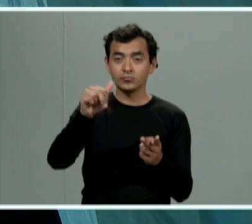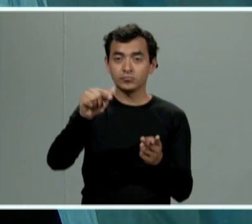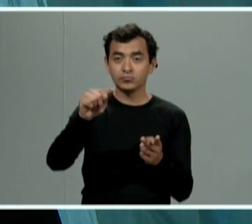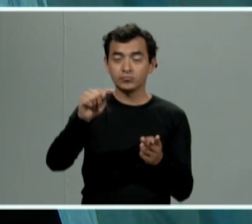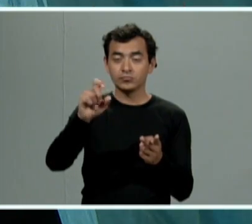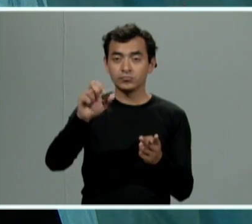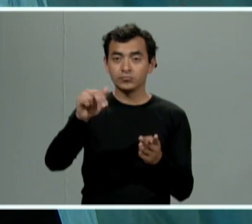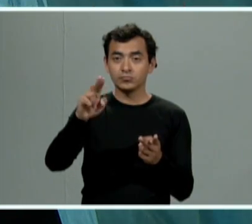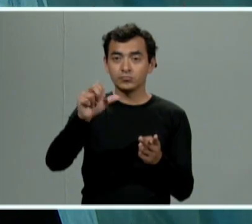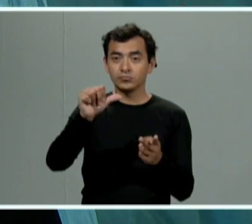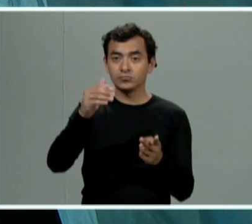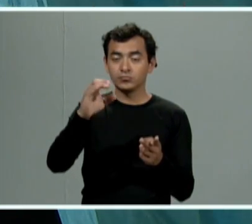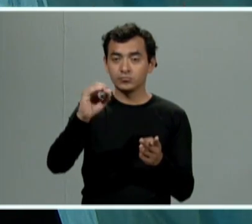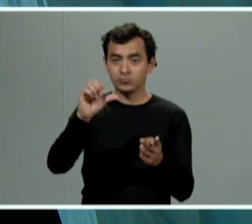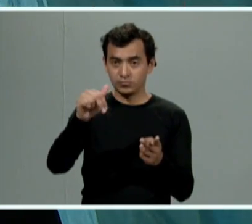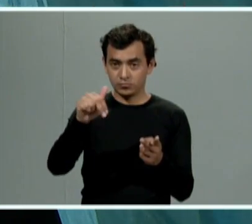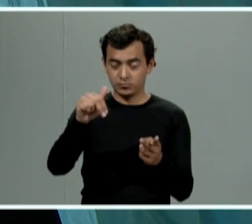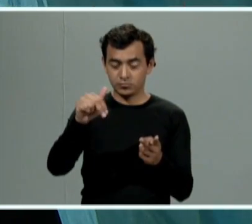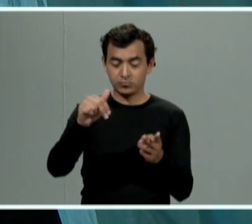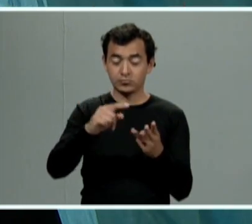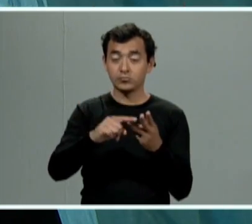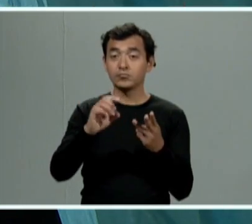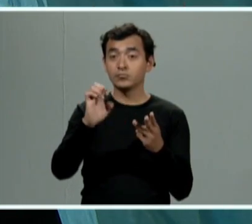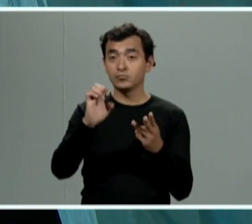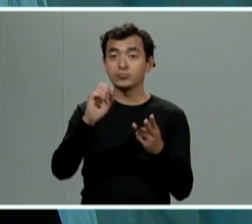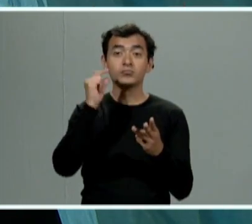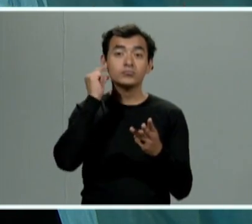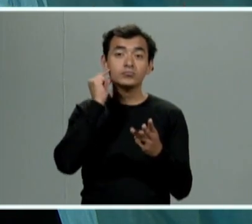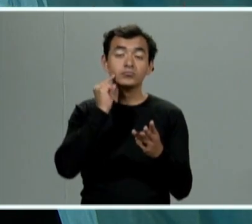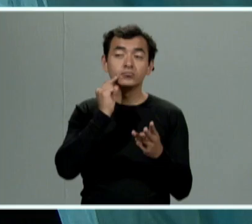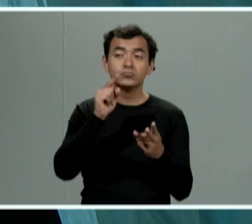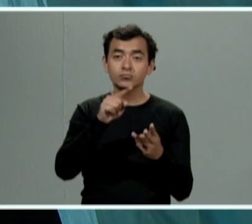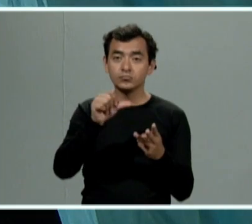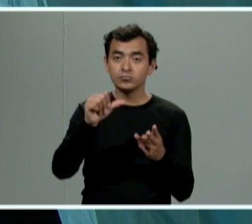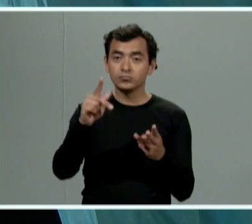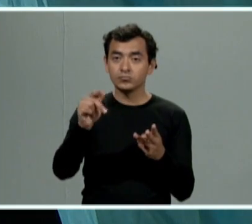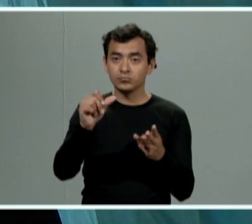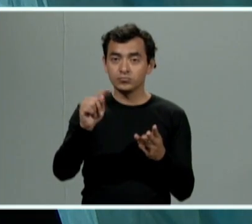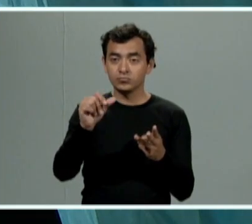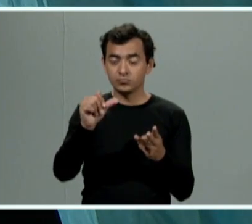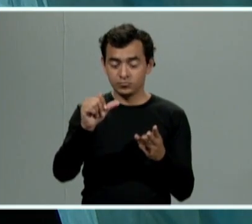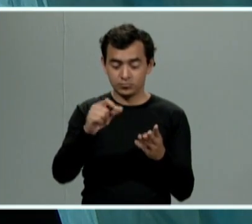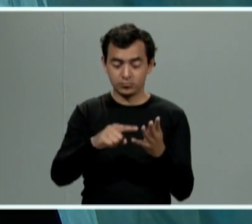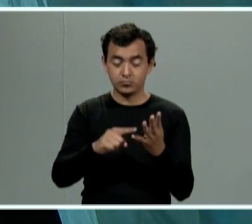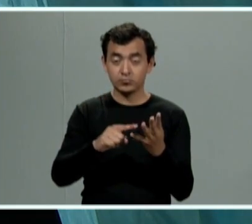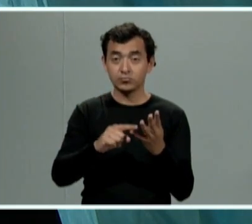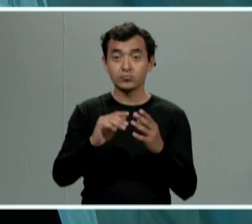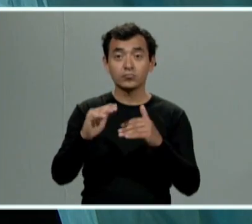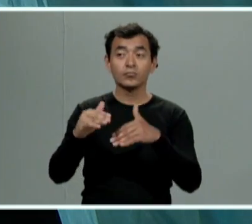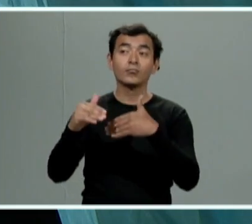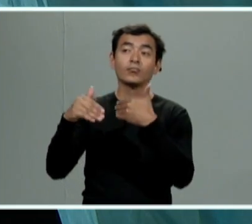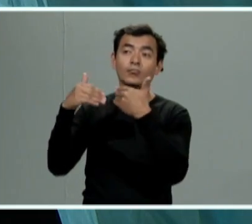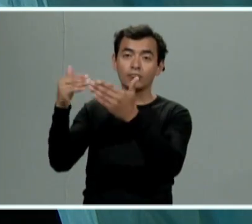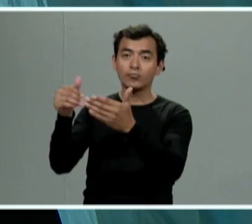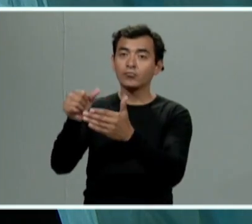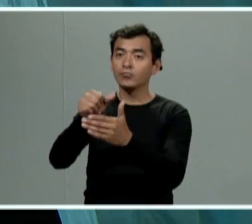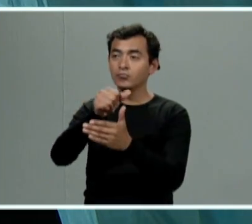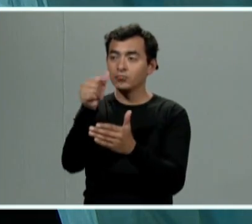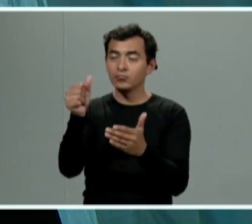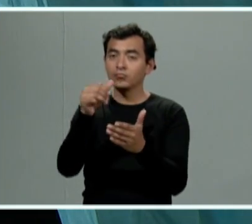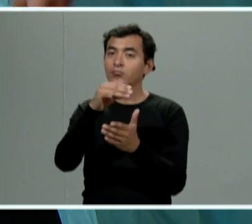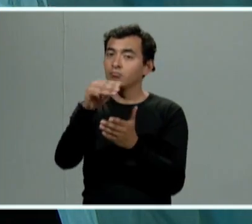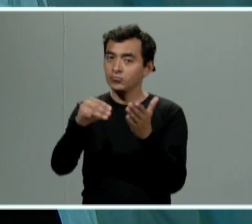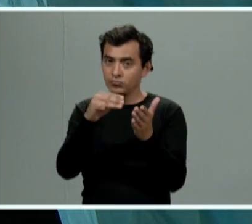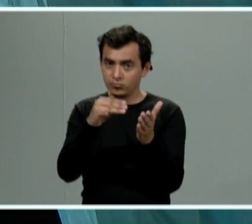únicamente nada más y fuera de aquí dentro del estado están fiscalías especializadas en todos los distritos judiciales